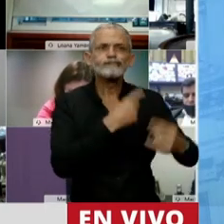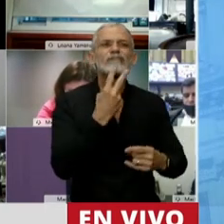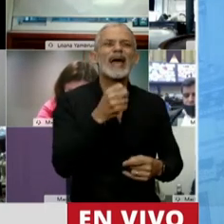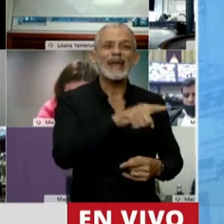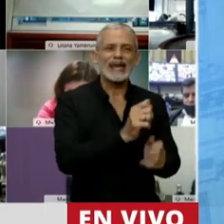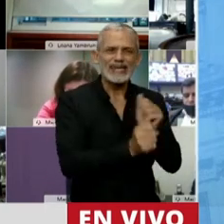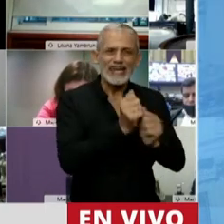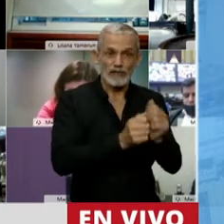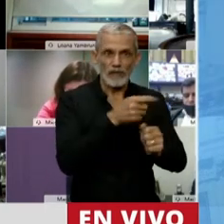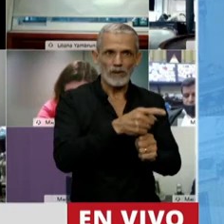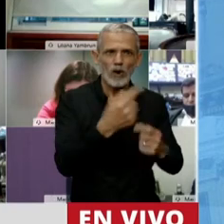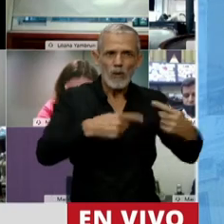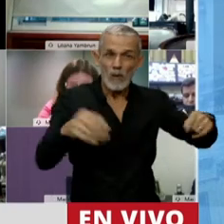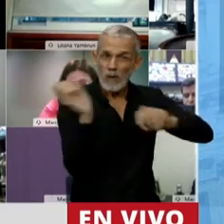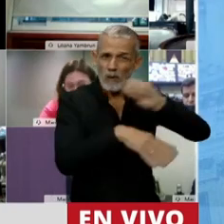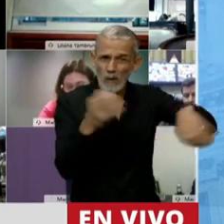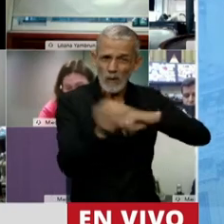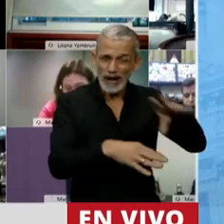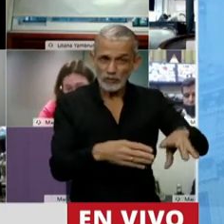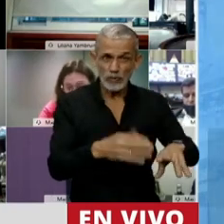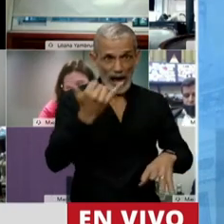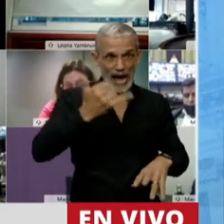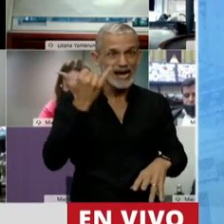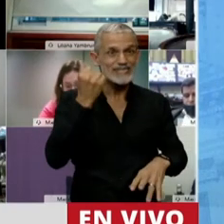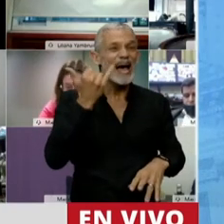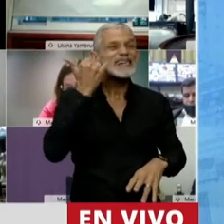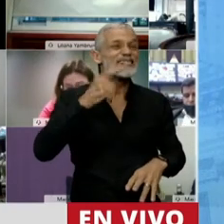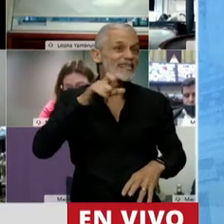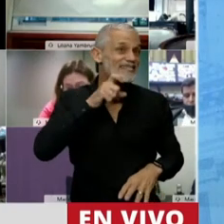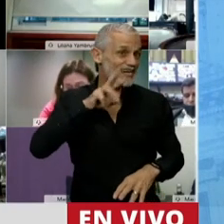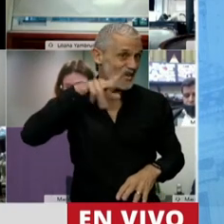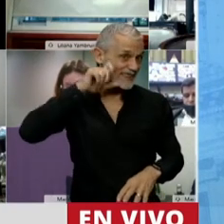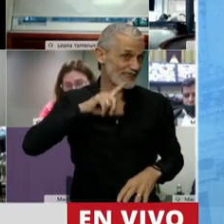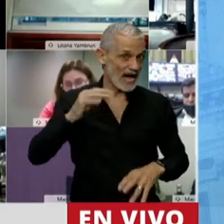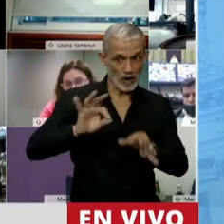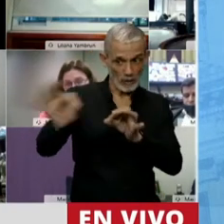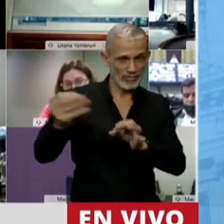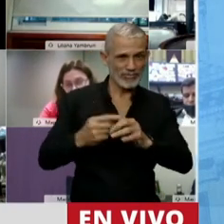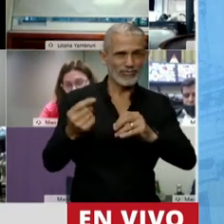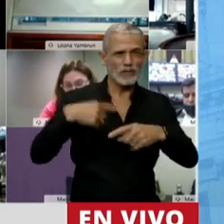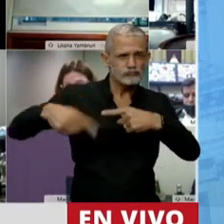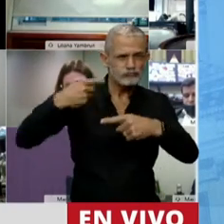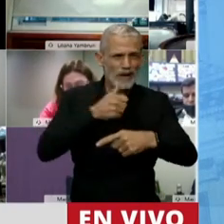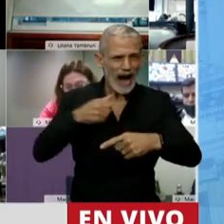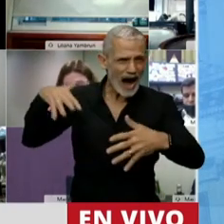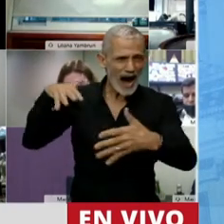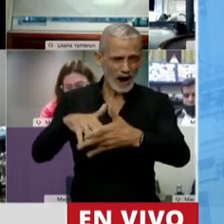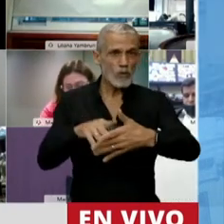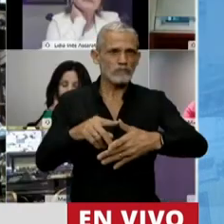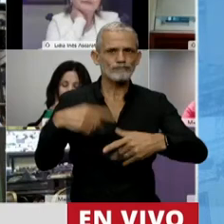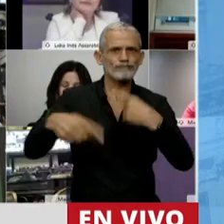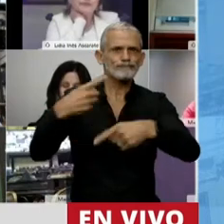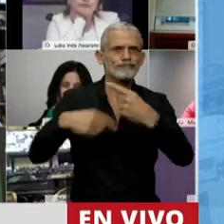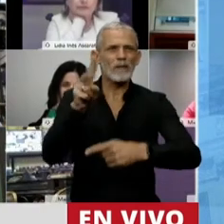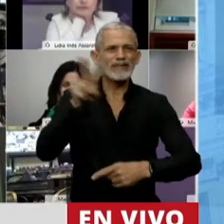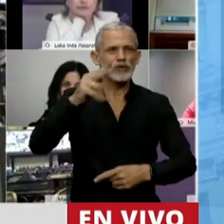Nosotros podríamos con los residuos, le aclaro que tenemos ya Ciretá, que tiene el 22% de la energía de la Argentina. Yaciretá, que venga